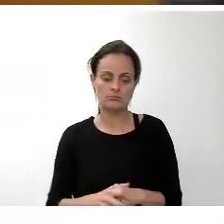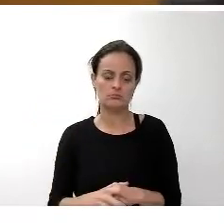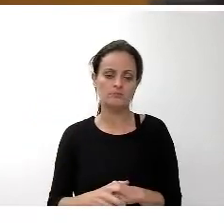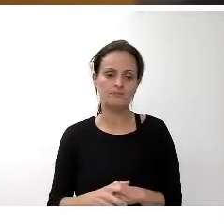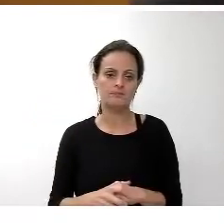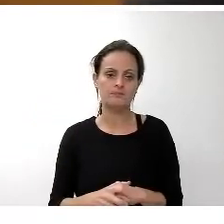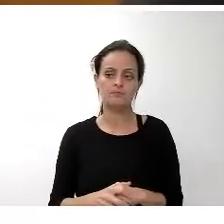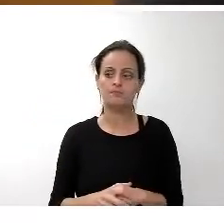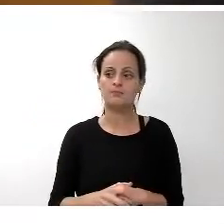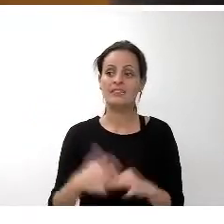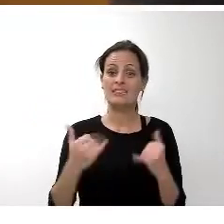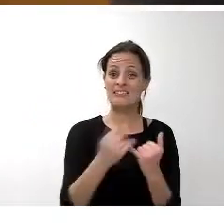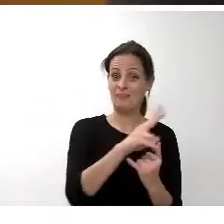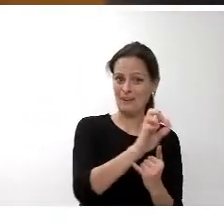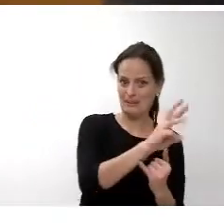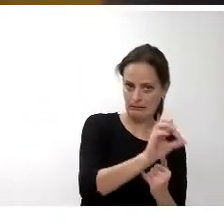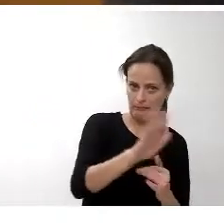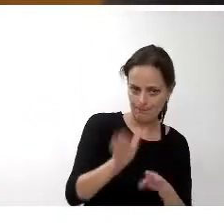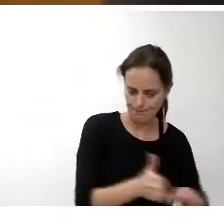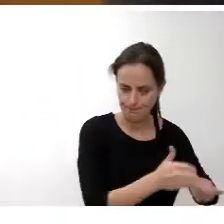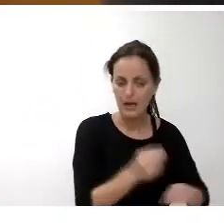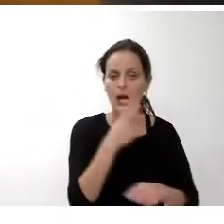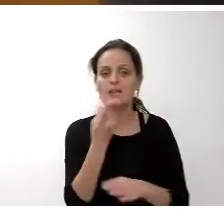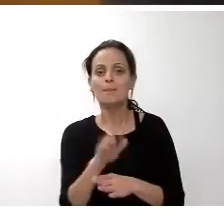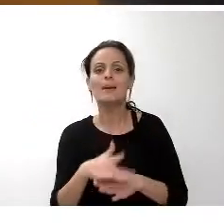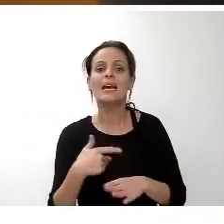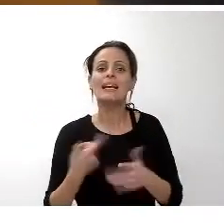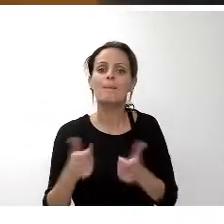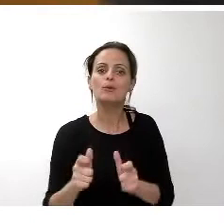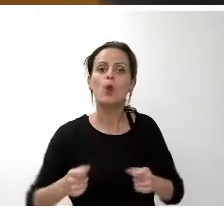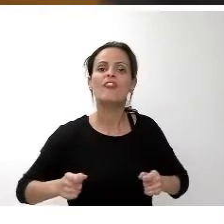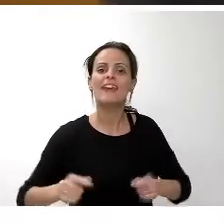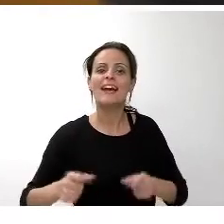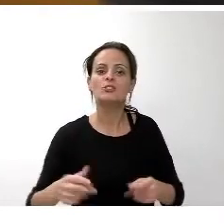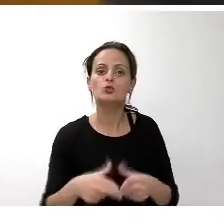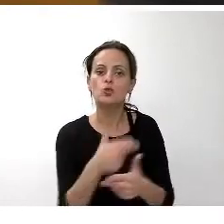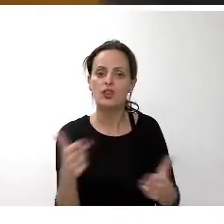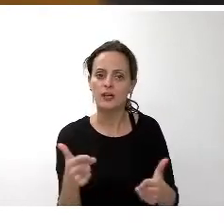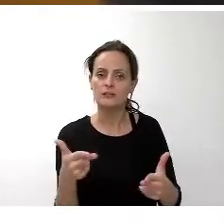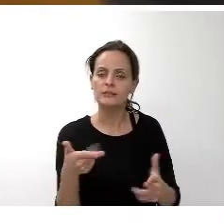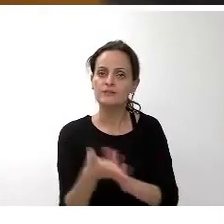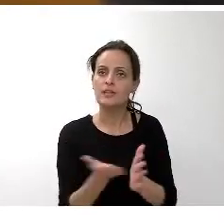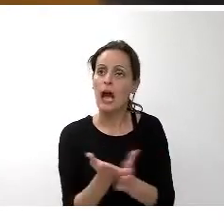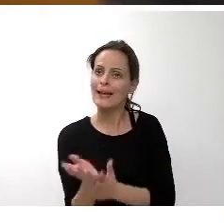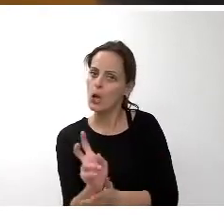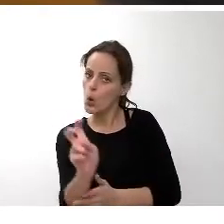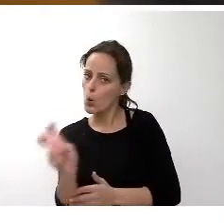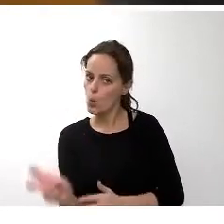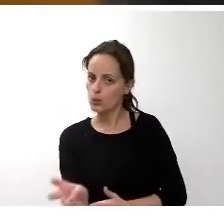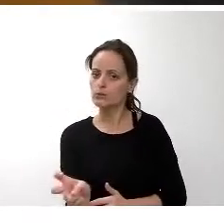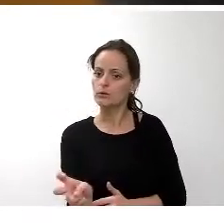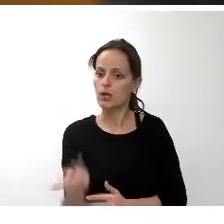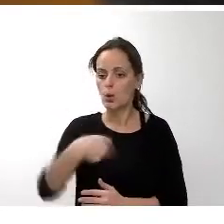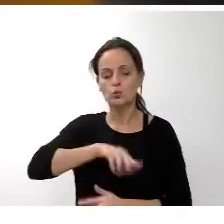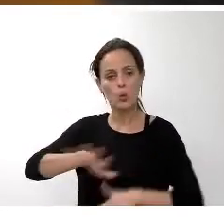Tenerife 2030 gasto social el capítulo de gasto social es otro de los ejes por el que pivota el presupuesto del